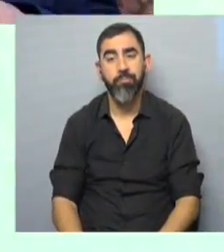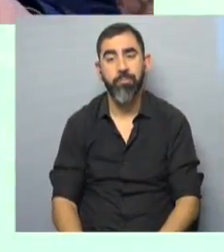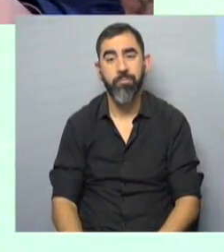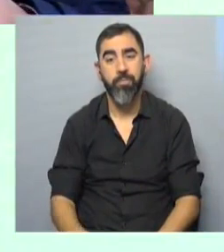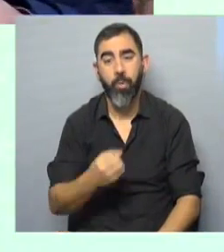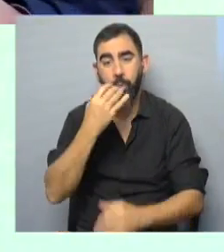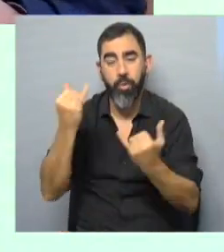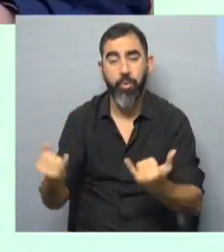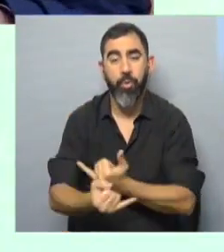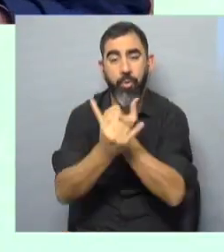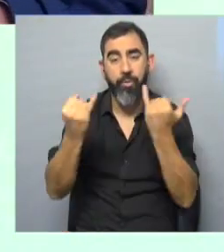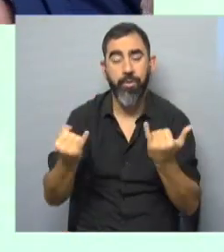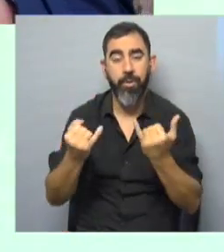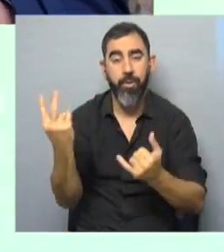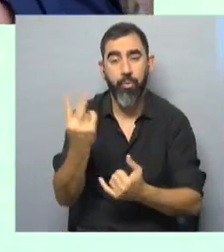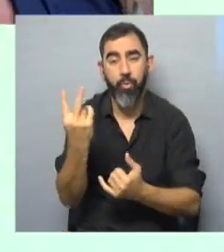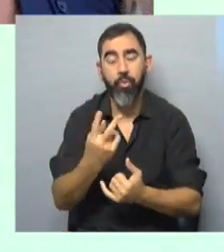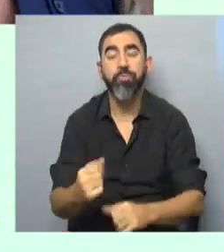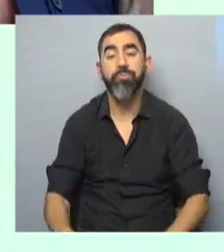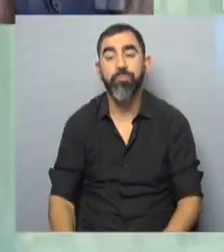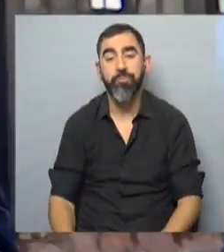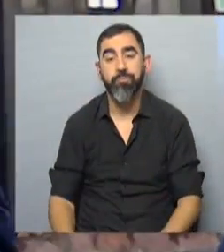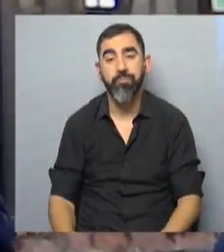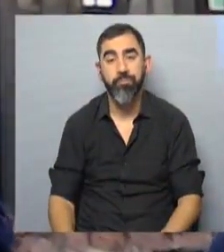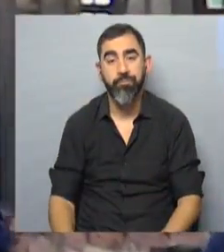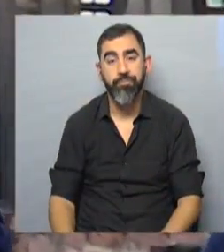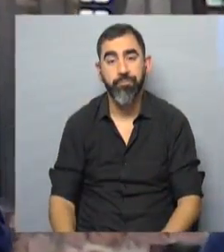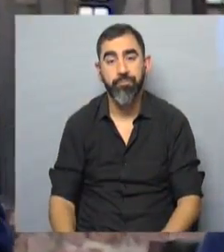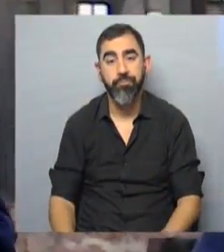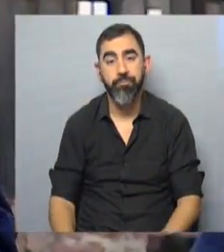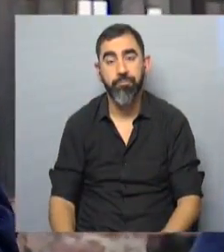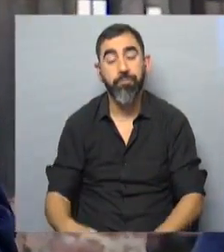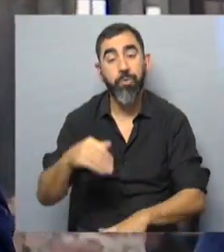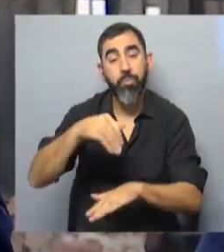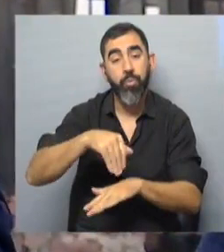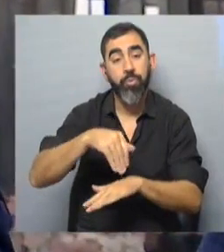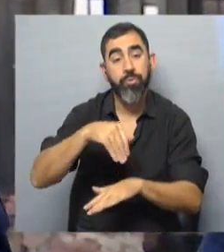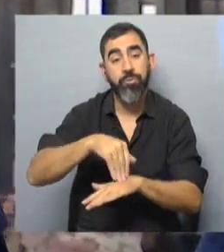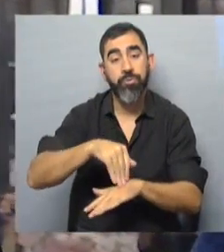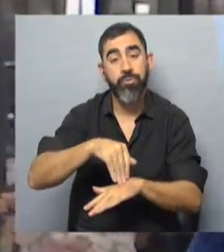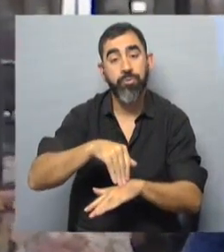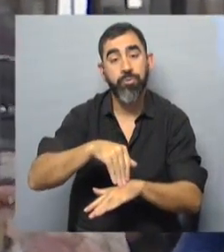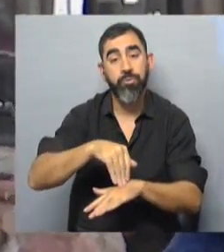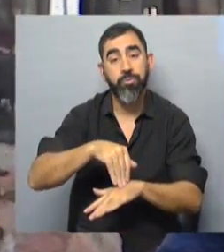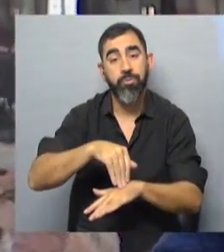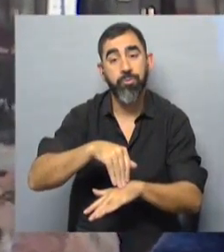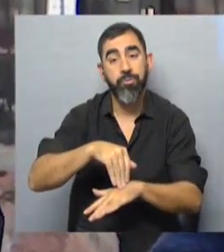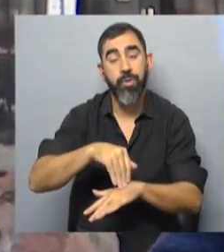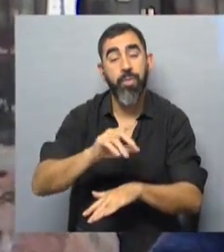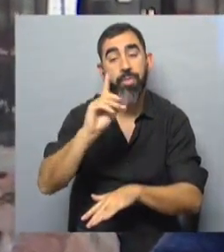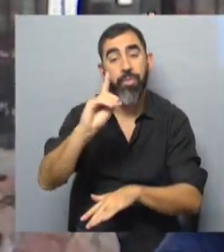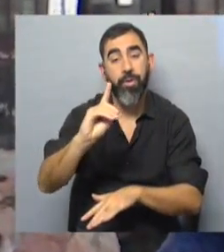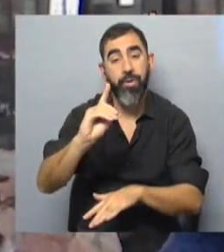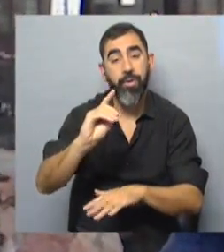Buenos días Pilar, un saludo también para José María. La gente del municipio de